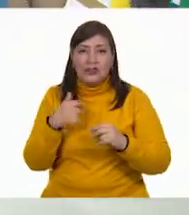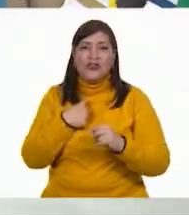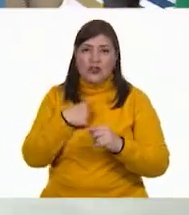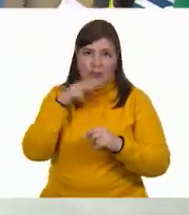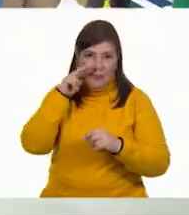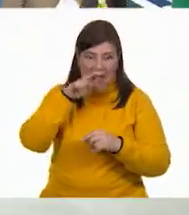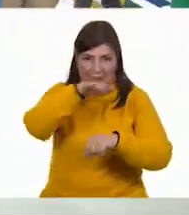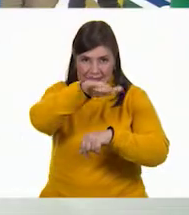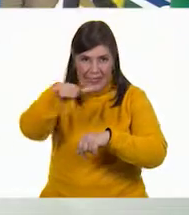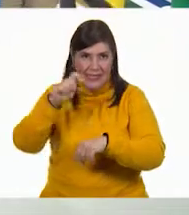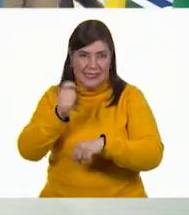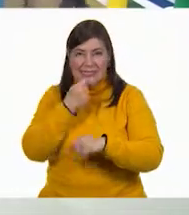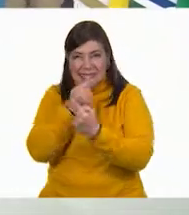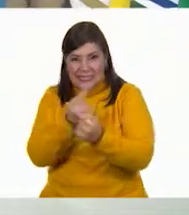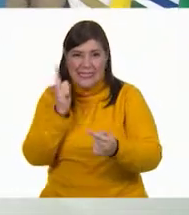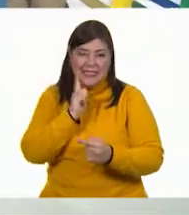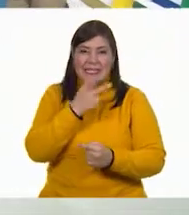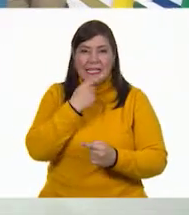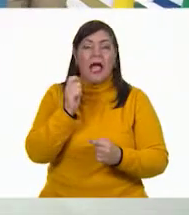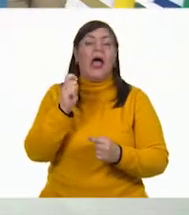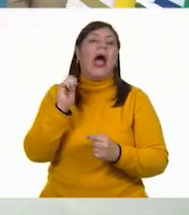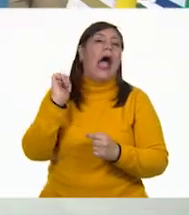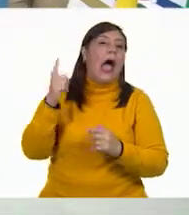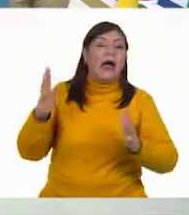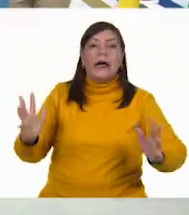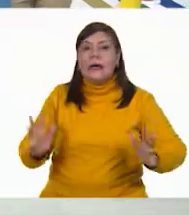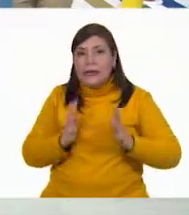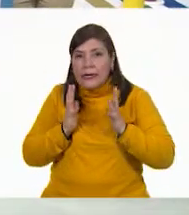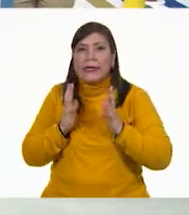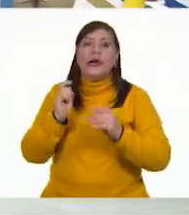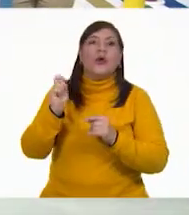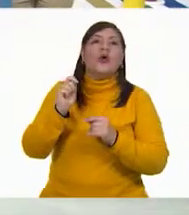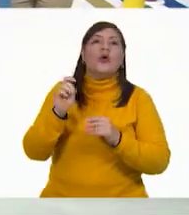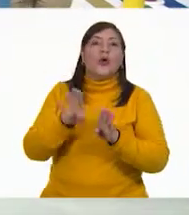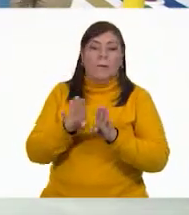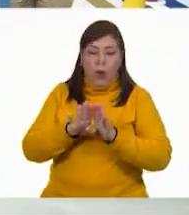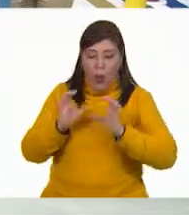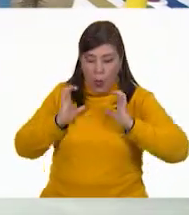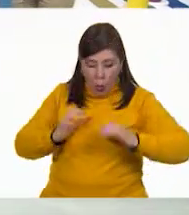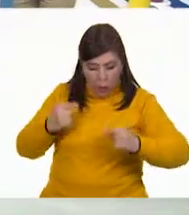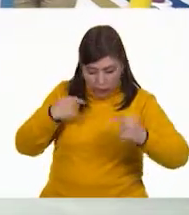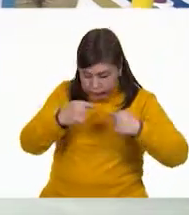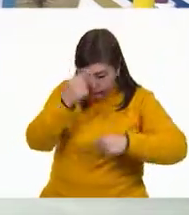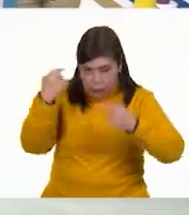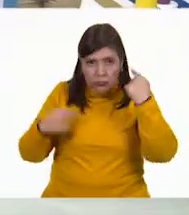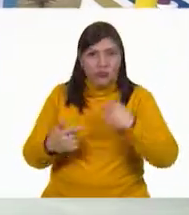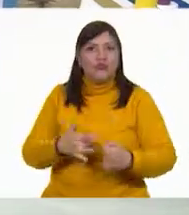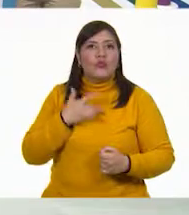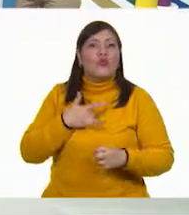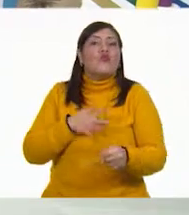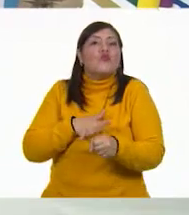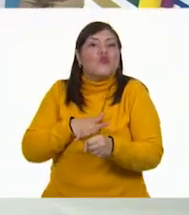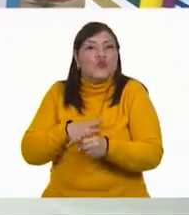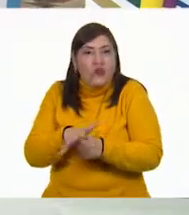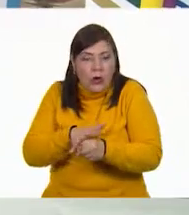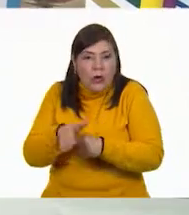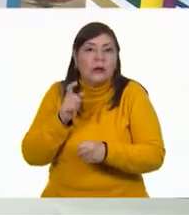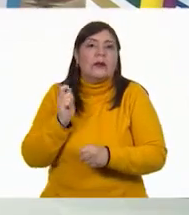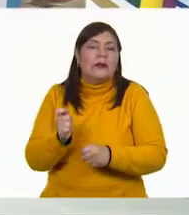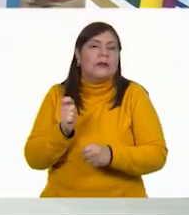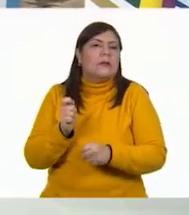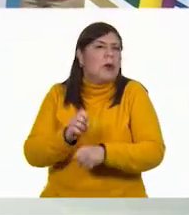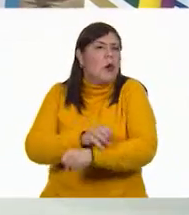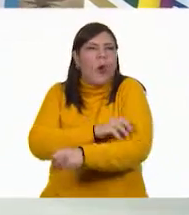niños y niñas para que nos cuenten una sorpresa que hayan recibido, en qué parte del cuerpo la sintieron y, sobre todo, qué emoción les